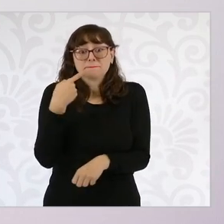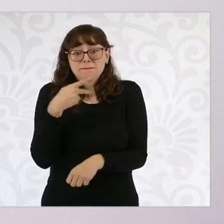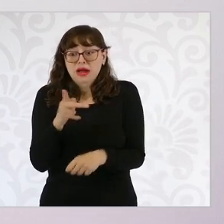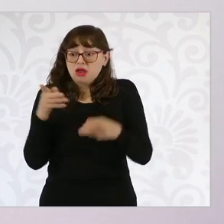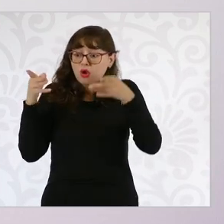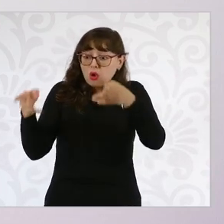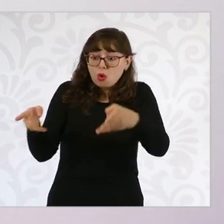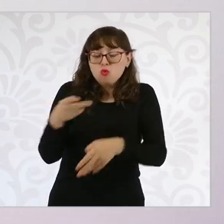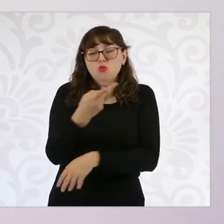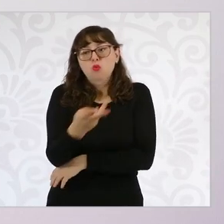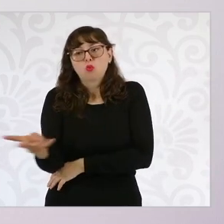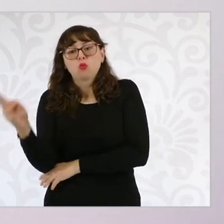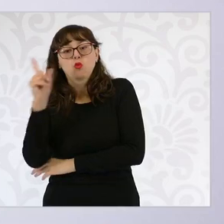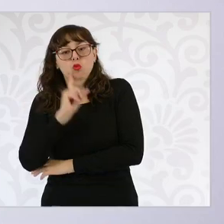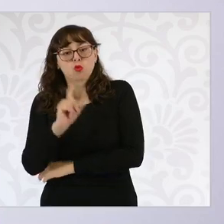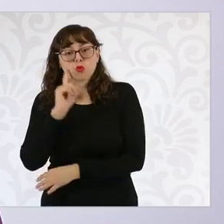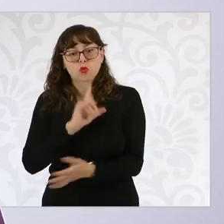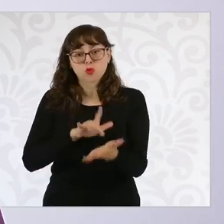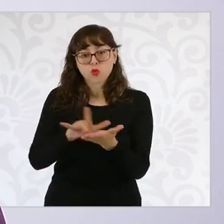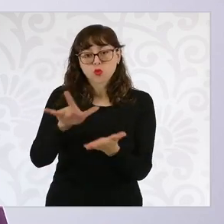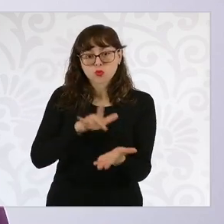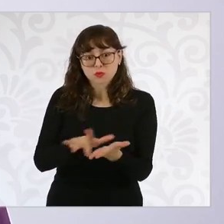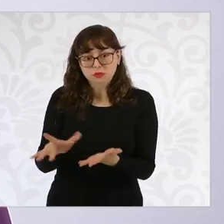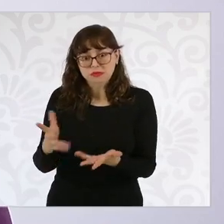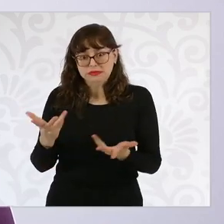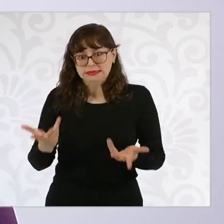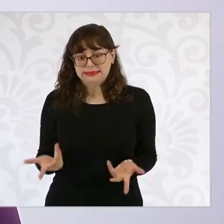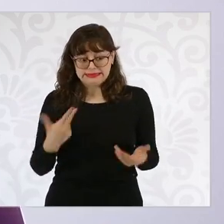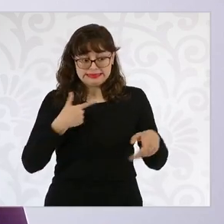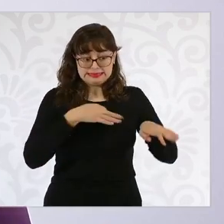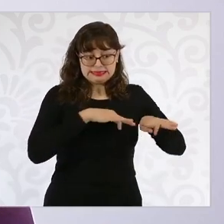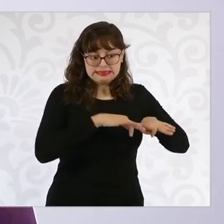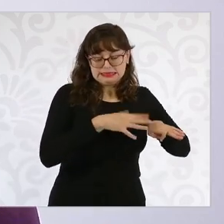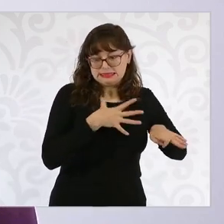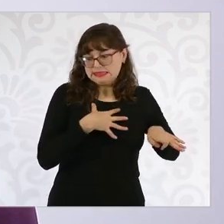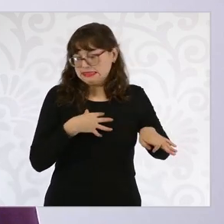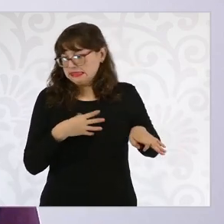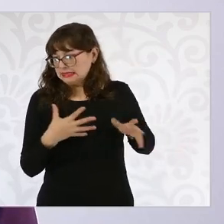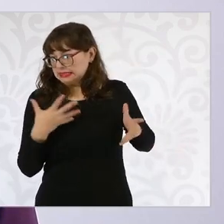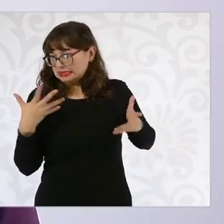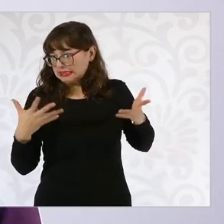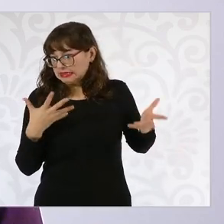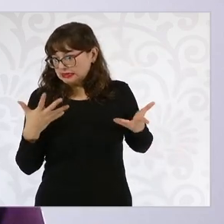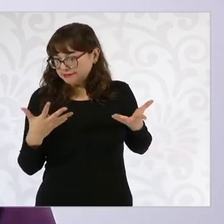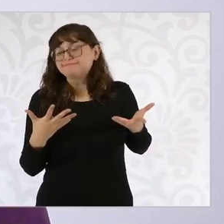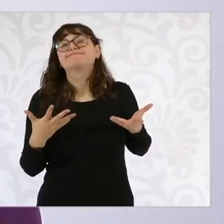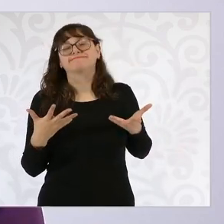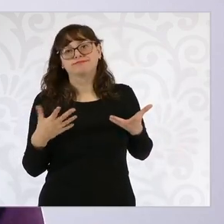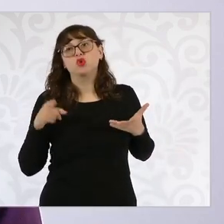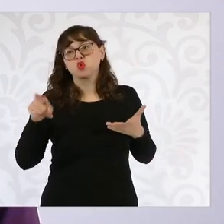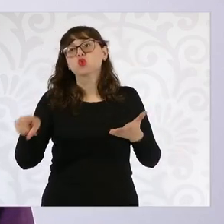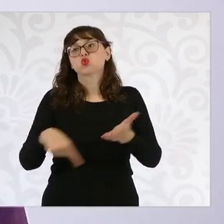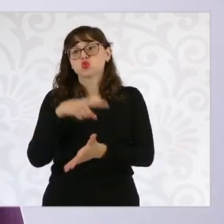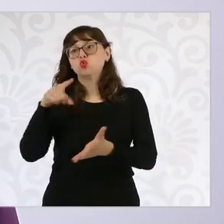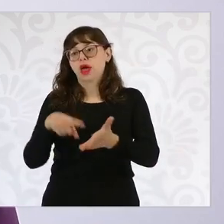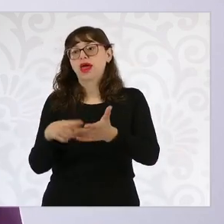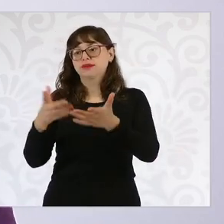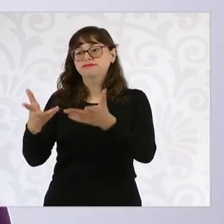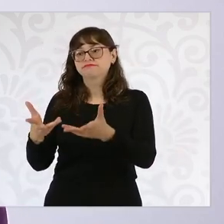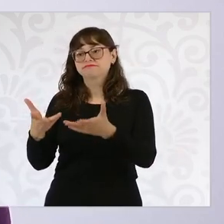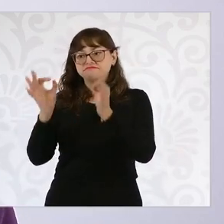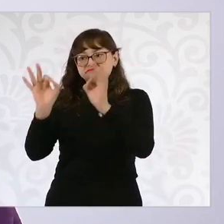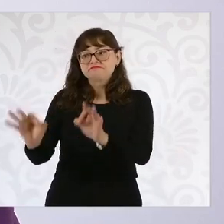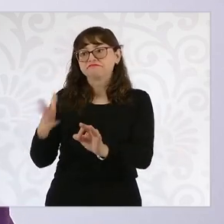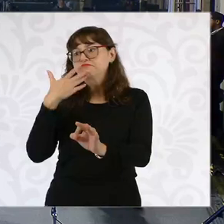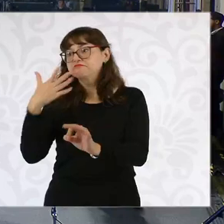en particular para que podamos dejar a nuestros hijos e hijas en un lugar bien cuidados y que aprendan, pues